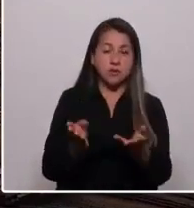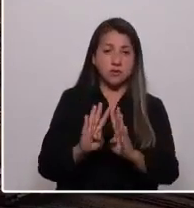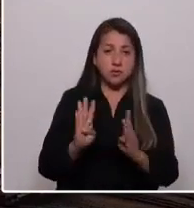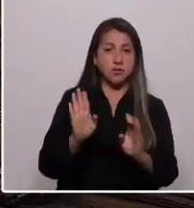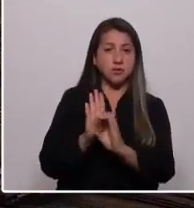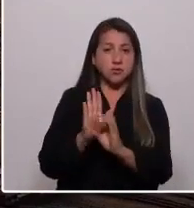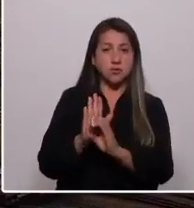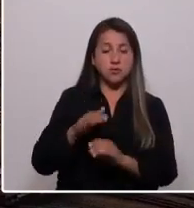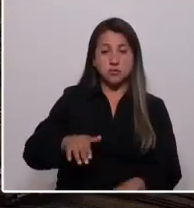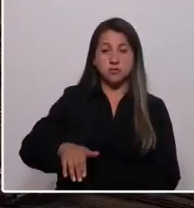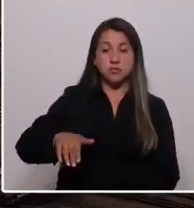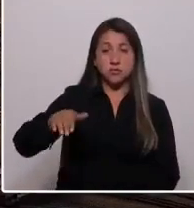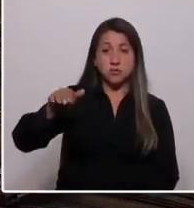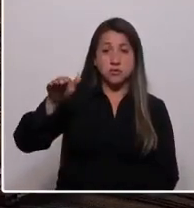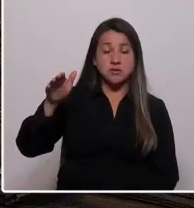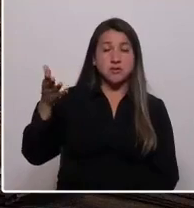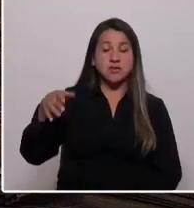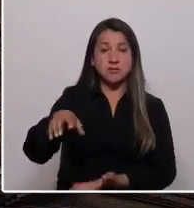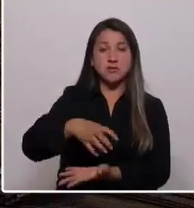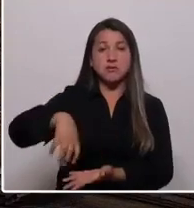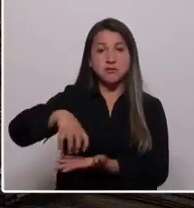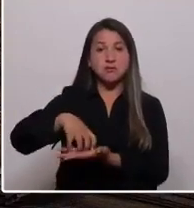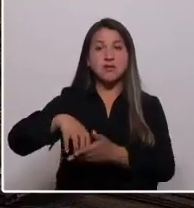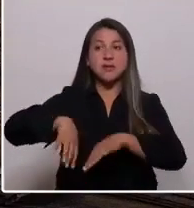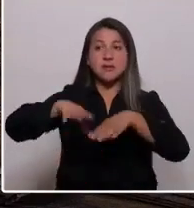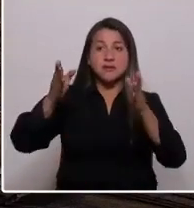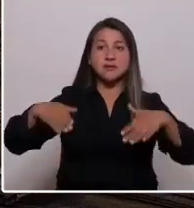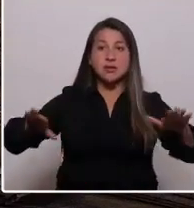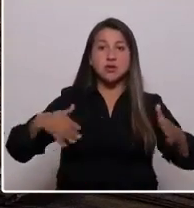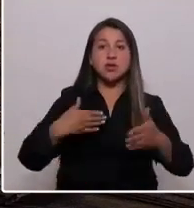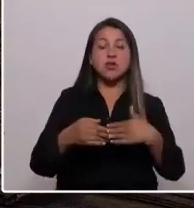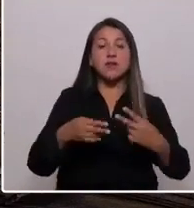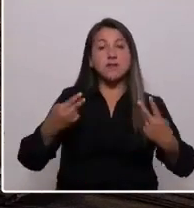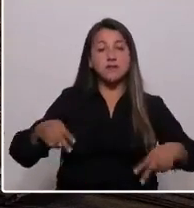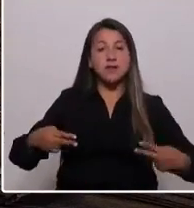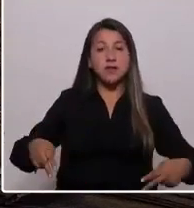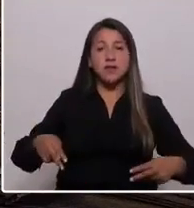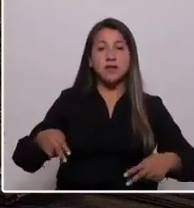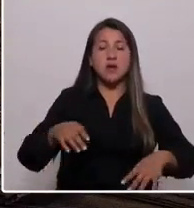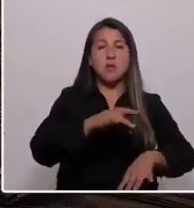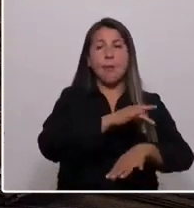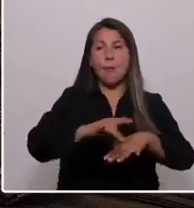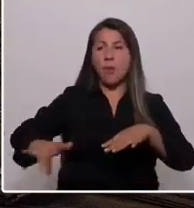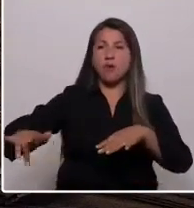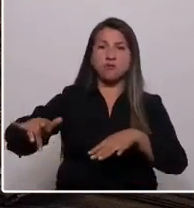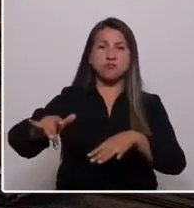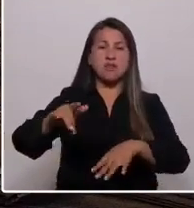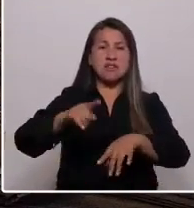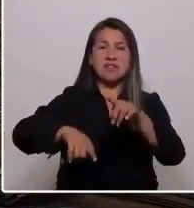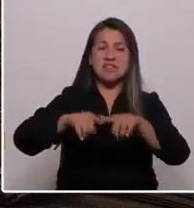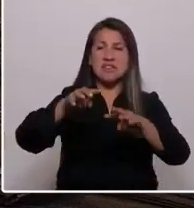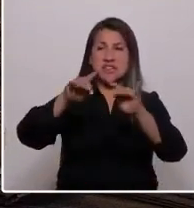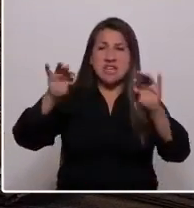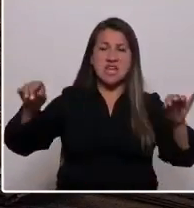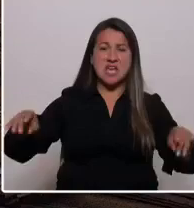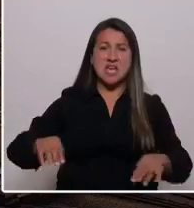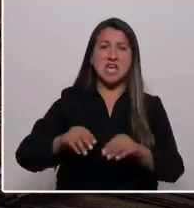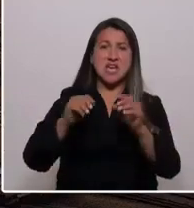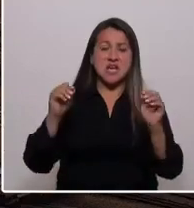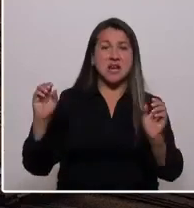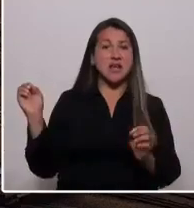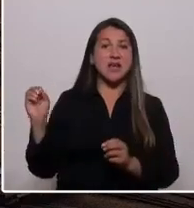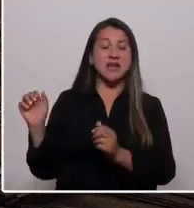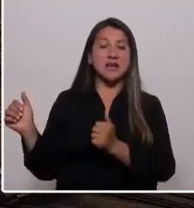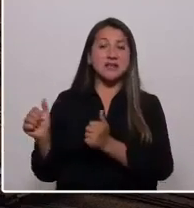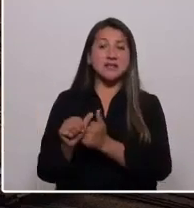Crecí en Gómez Carreño, una población de los cerros de Viña, en medio de un peladero de tierra, lejos de las luces del festival y las playas del